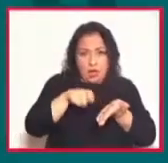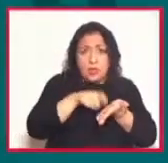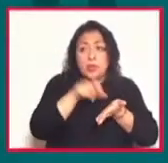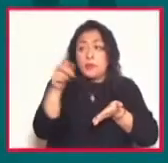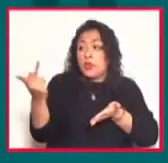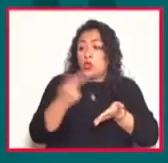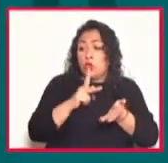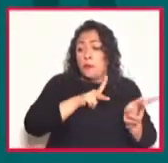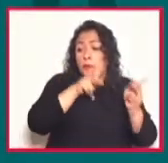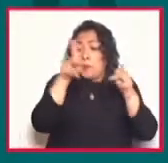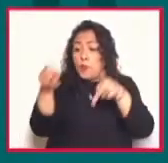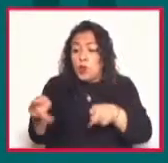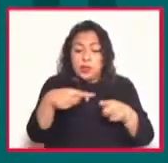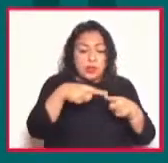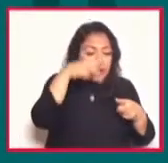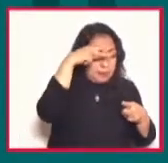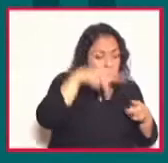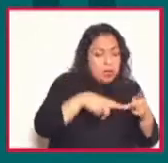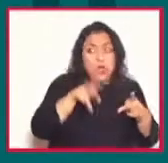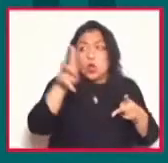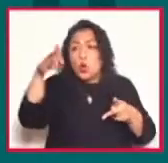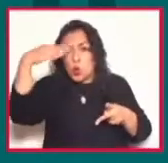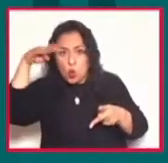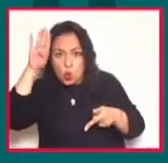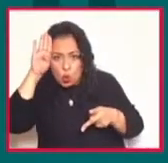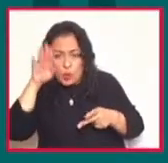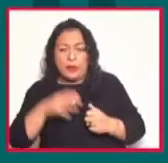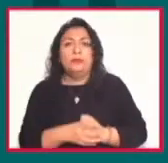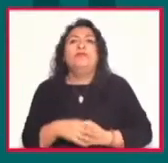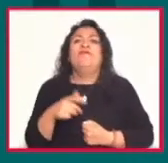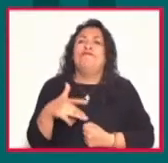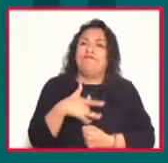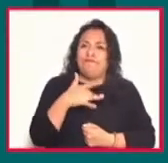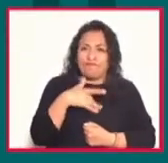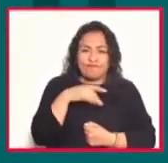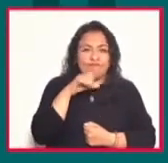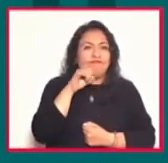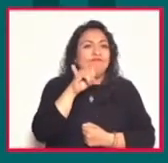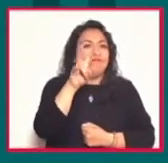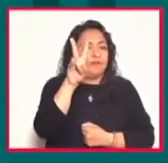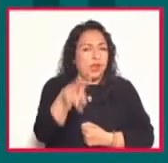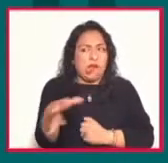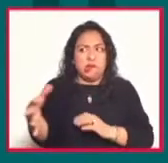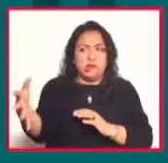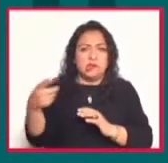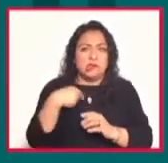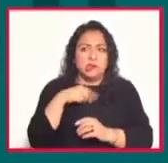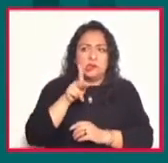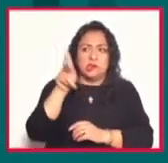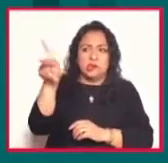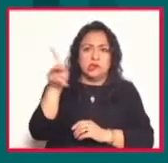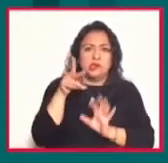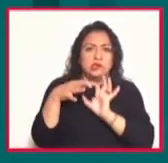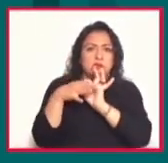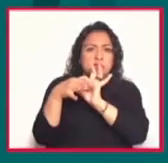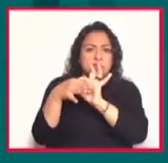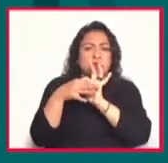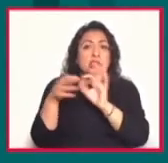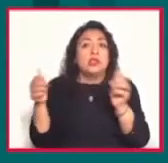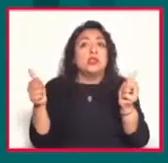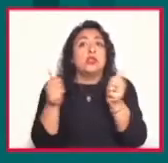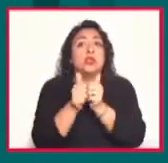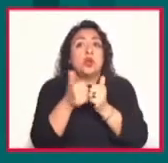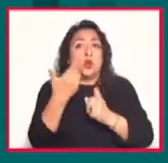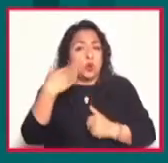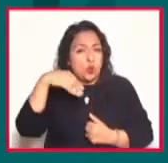Cuba y México. Sí siento una gran, gran afinidad con Cuba